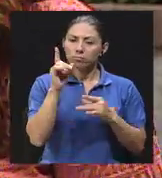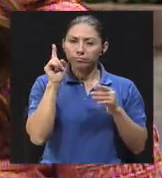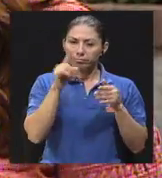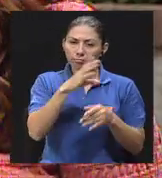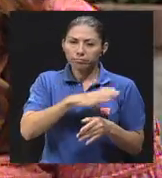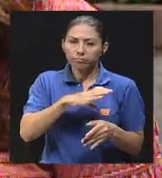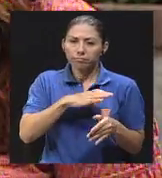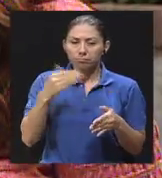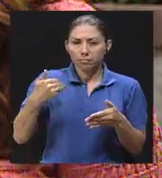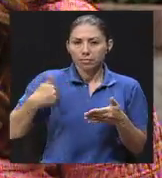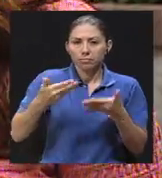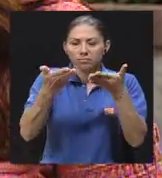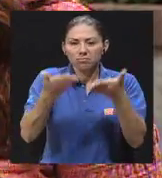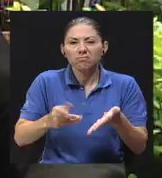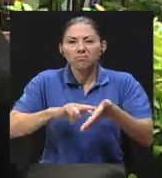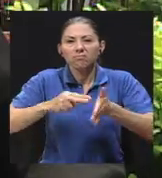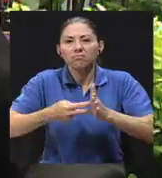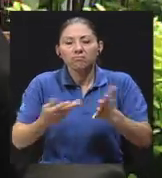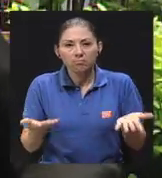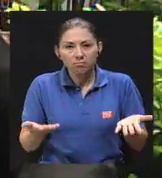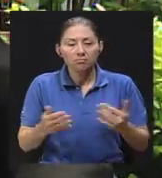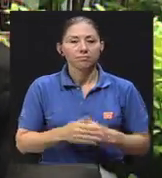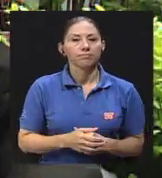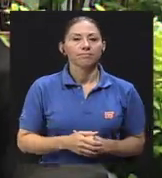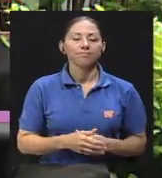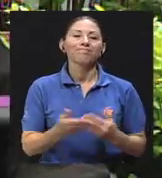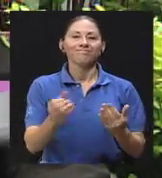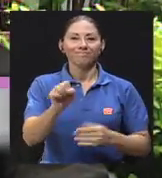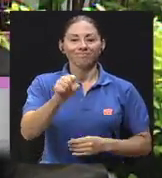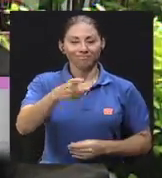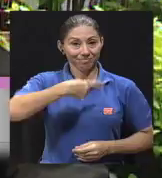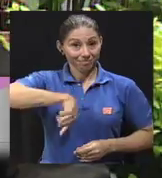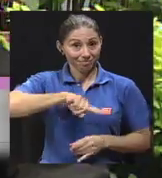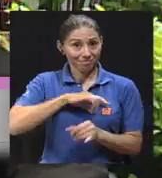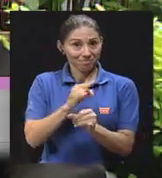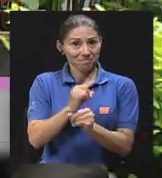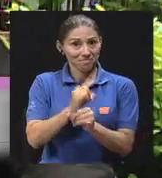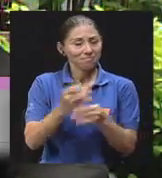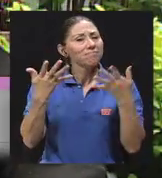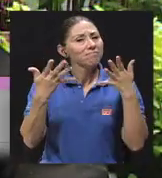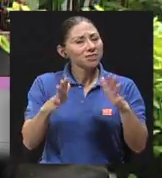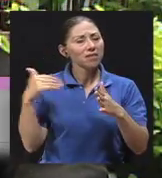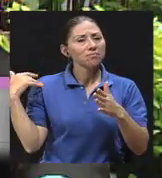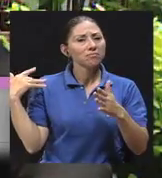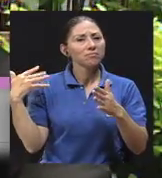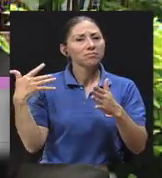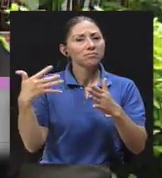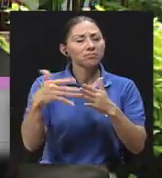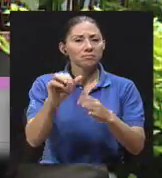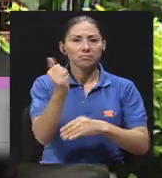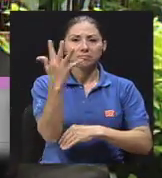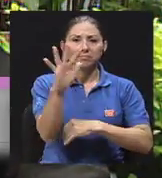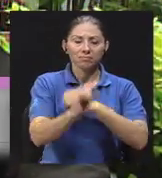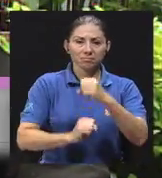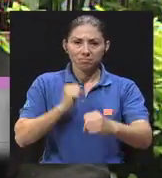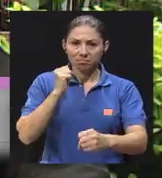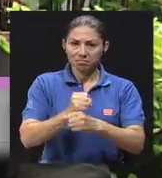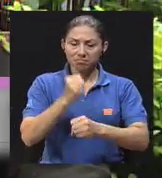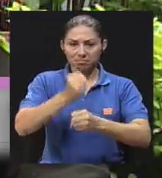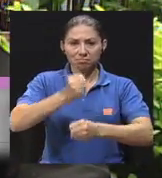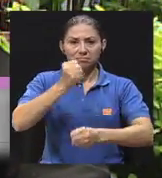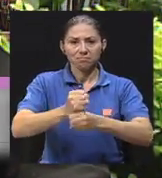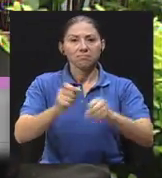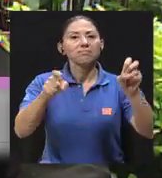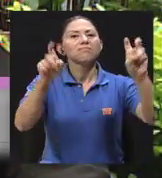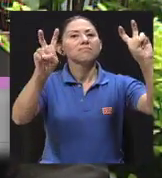cómo entendemos la masculinidad hoy en día. Exactamente. Nosotros al Instituto UEM tenemos 15 años ya de estar trabajando el tema de masculinidad